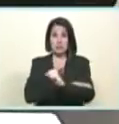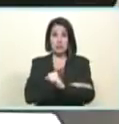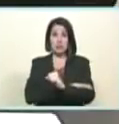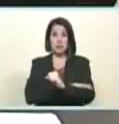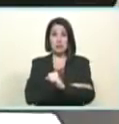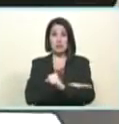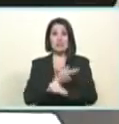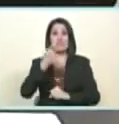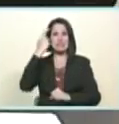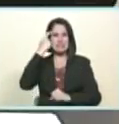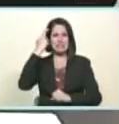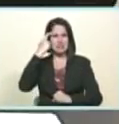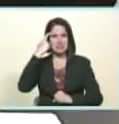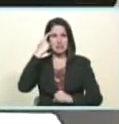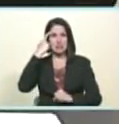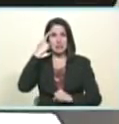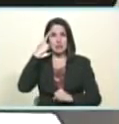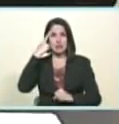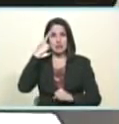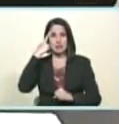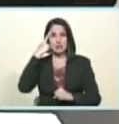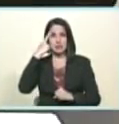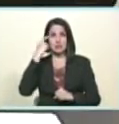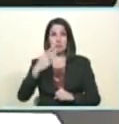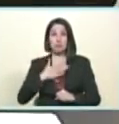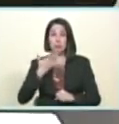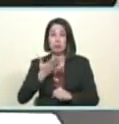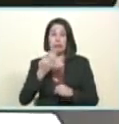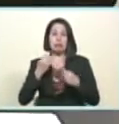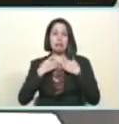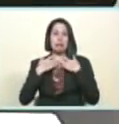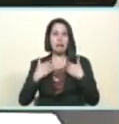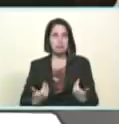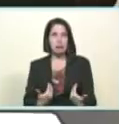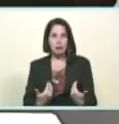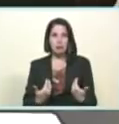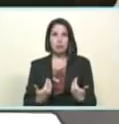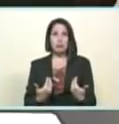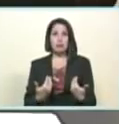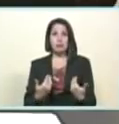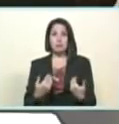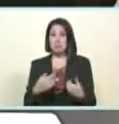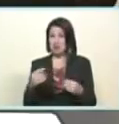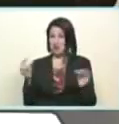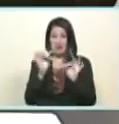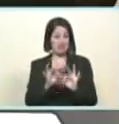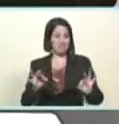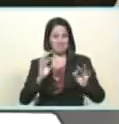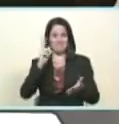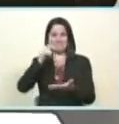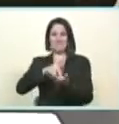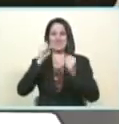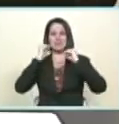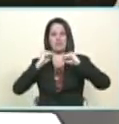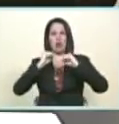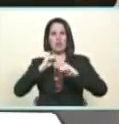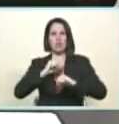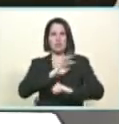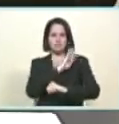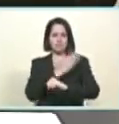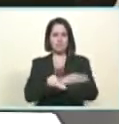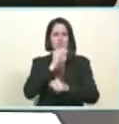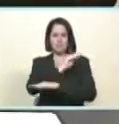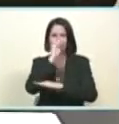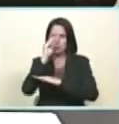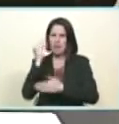que se rinde es el intelecto el pensamiento hubiera podido rendirme y no lo hice ni jamás lo voy a hacer y nuestro pueblo